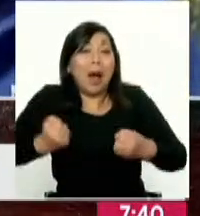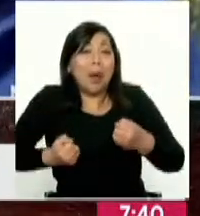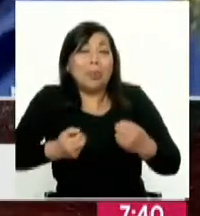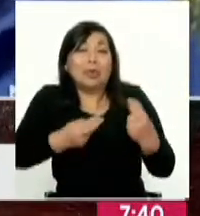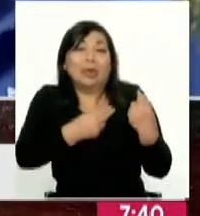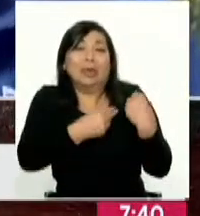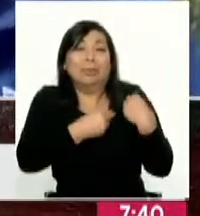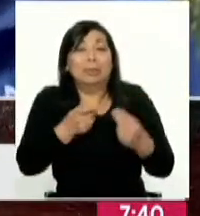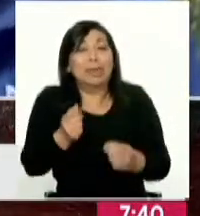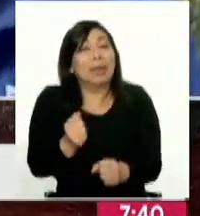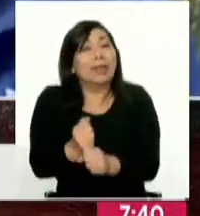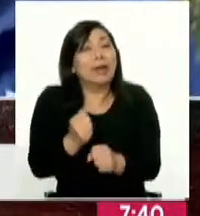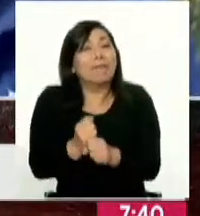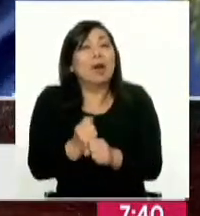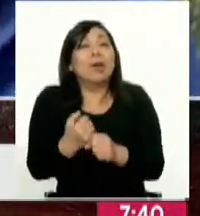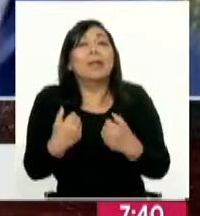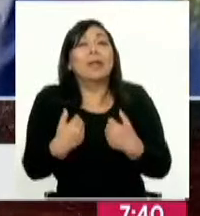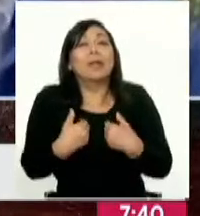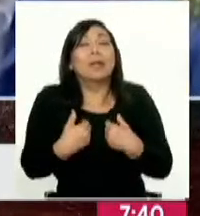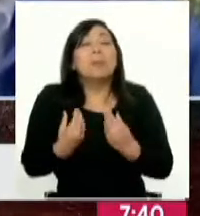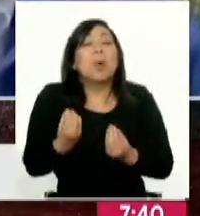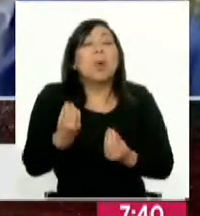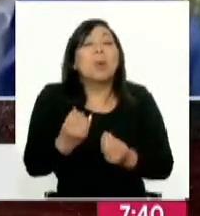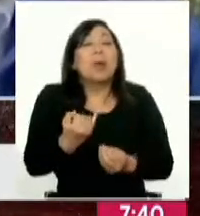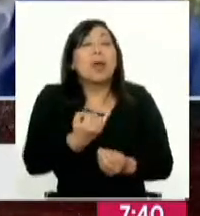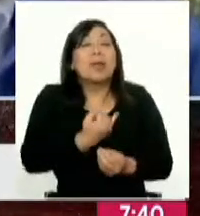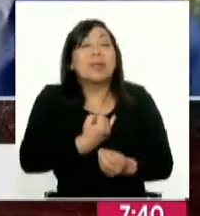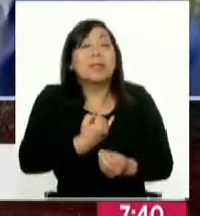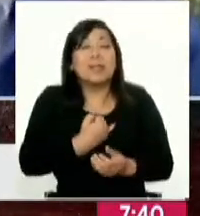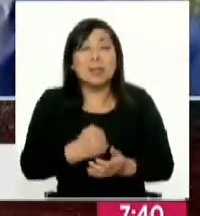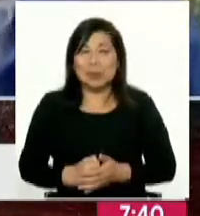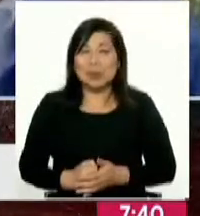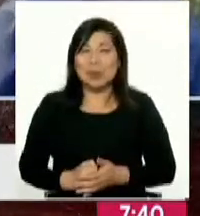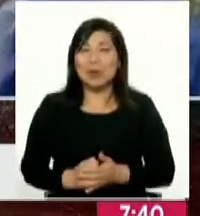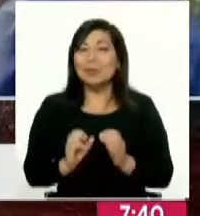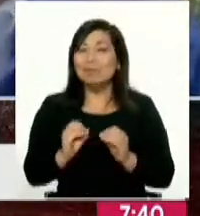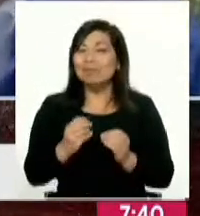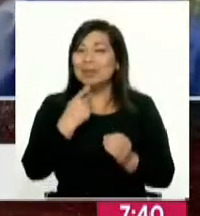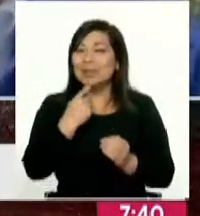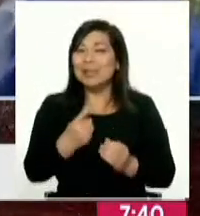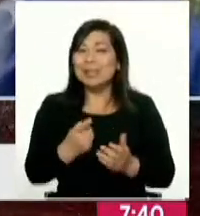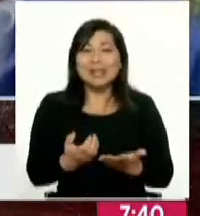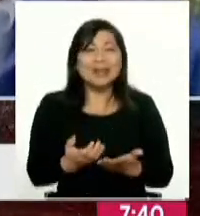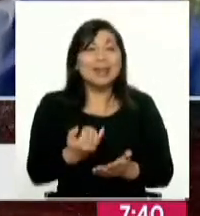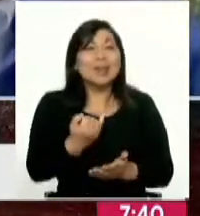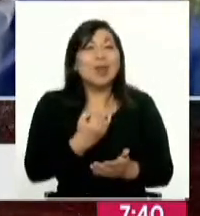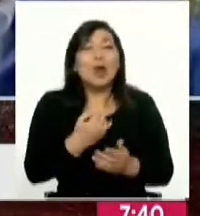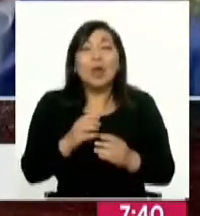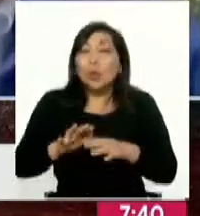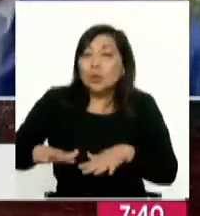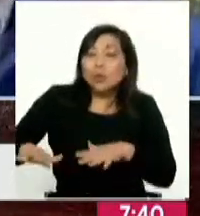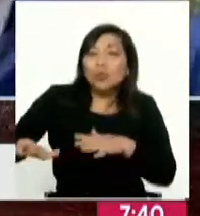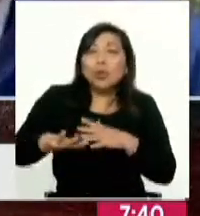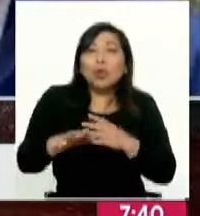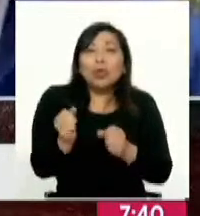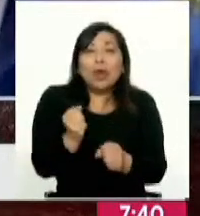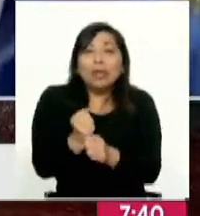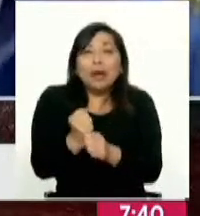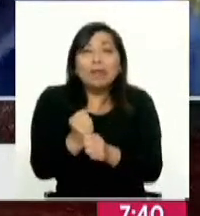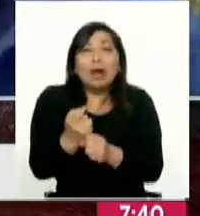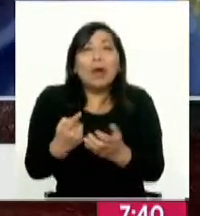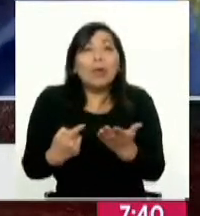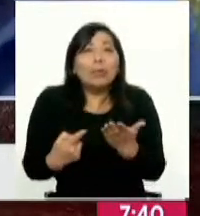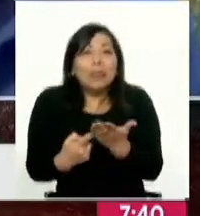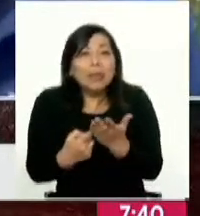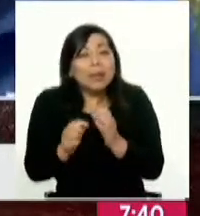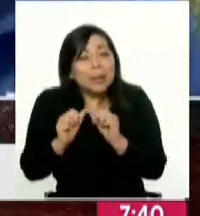este territorio, que tenemos que tener instituciones técnicas y valga la redundancia institucionalizar el trabajo técnico